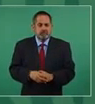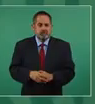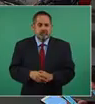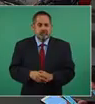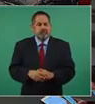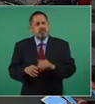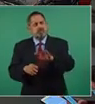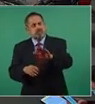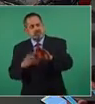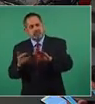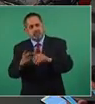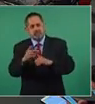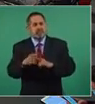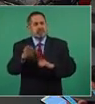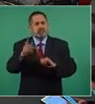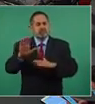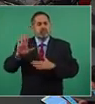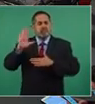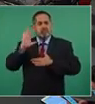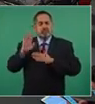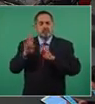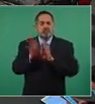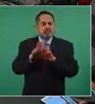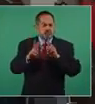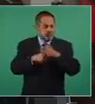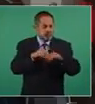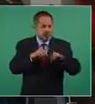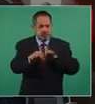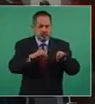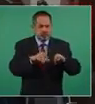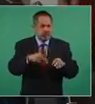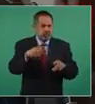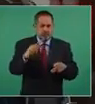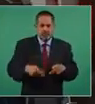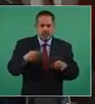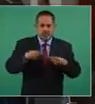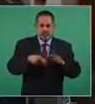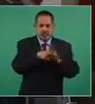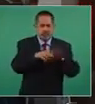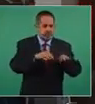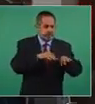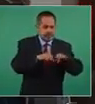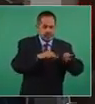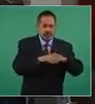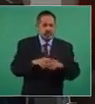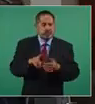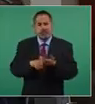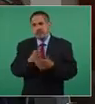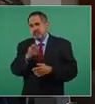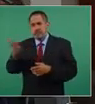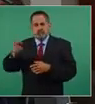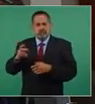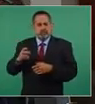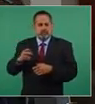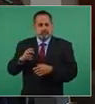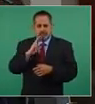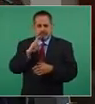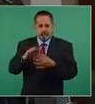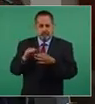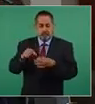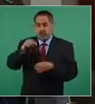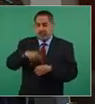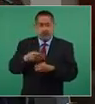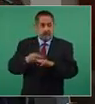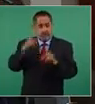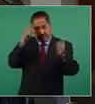¿De qué manera se compromete usted a asegurar el trabajo del periodista aquí en México? Según el último informe de Reporteros sin Fronteras, la cosa está